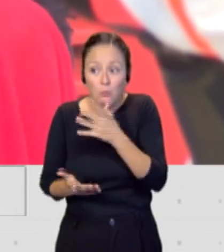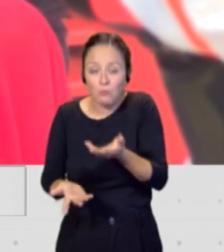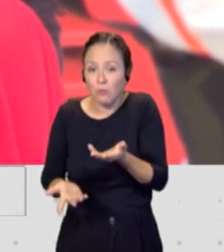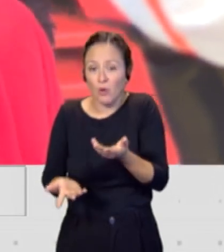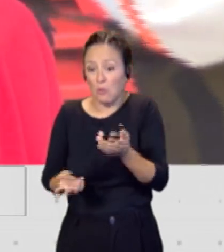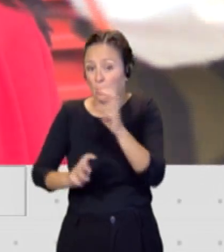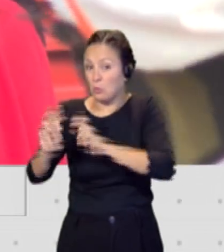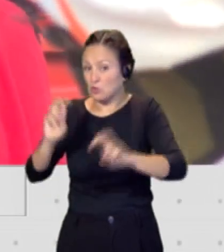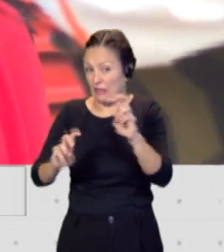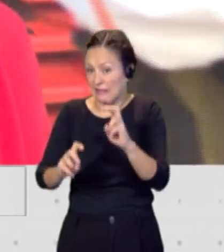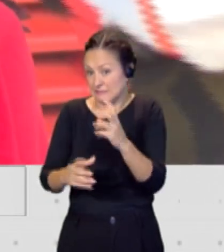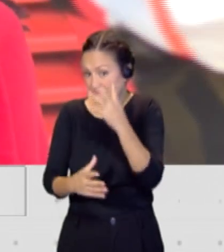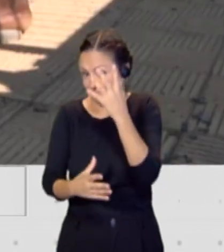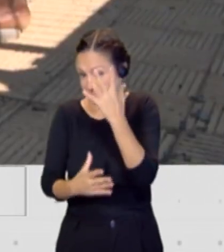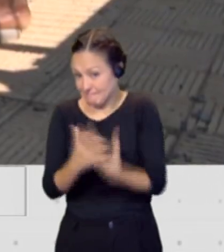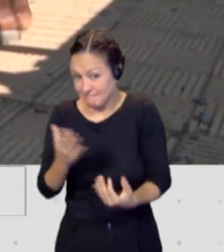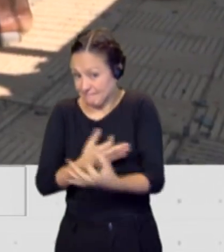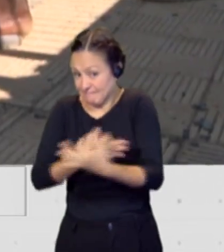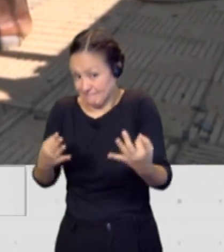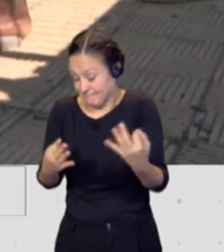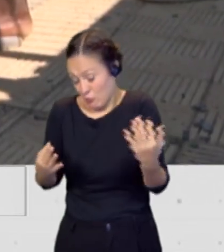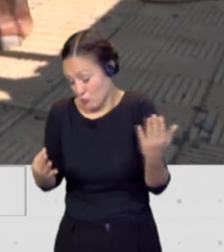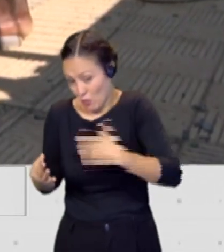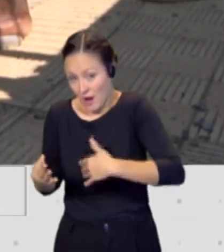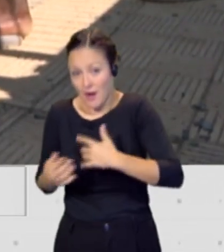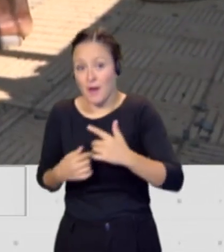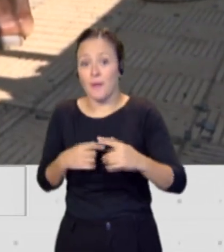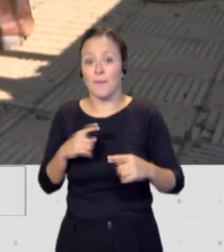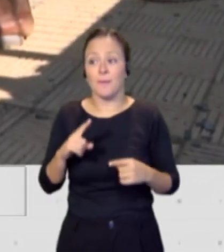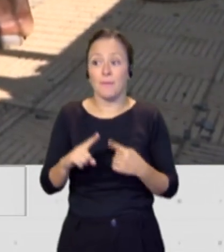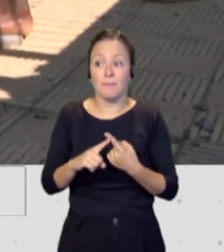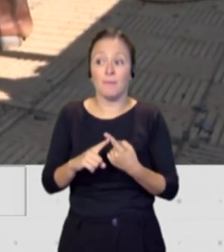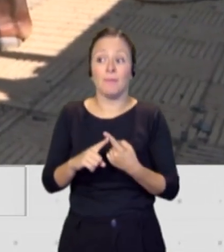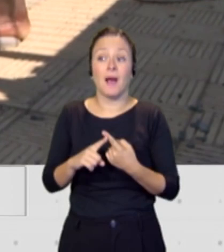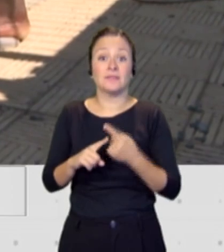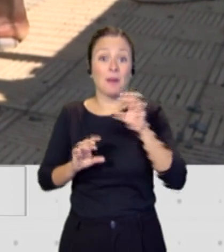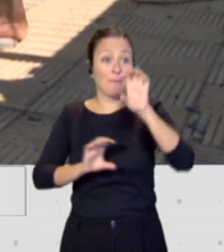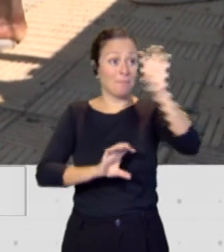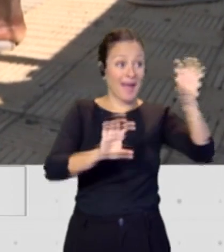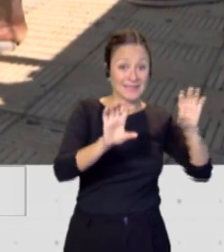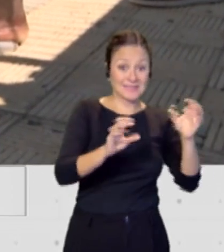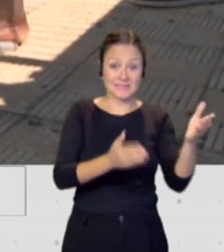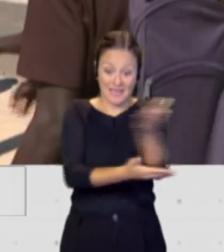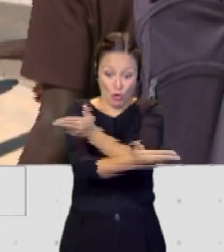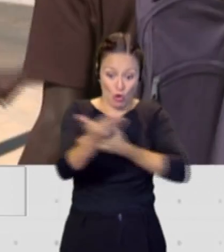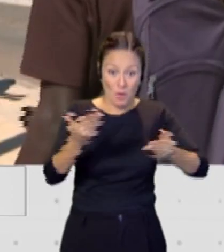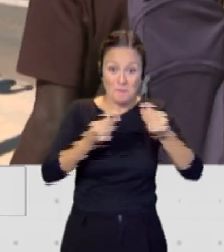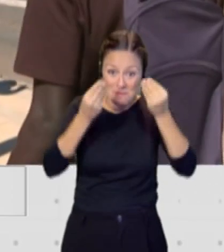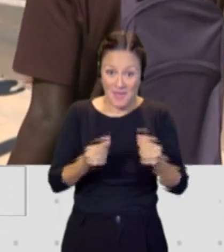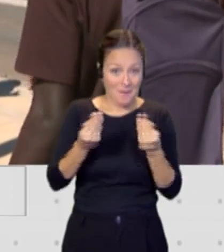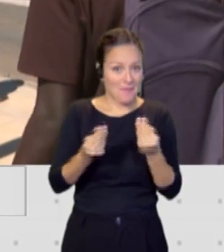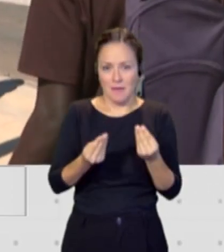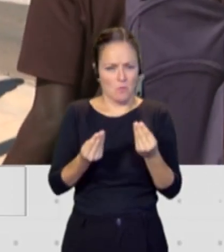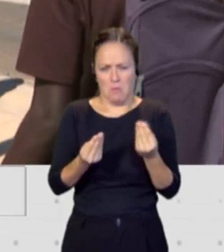son ineficientes, son ineficaces y además no hay una adecuada cooperación entre los países que deben cooperar